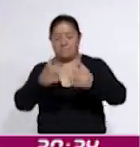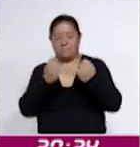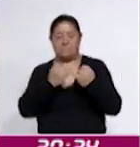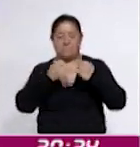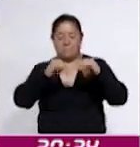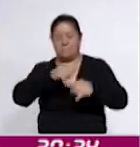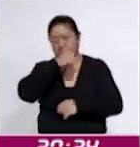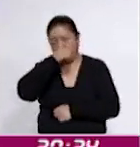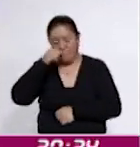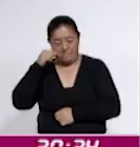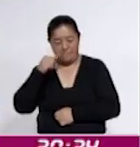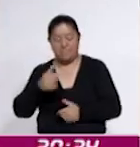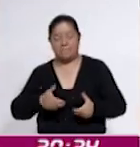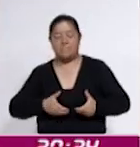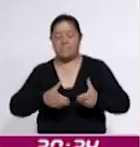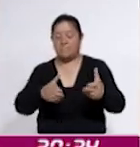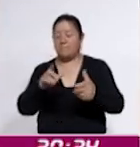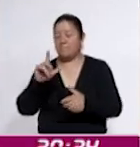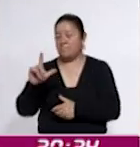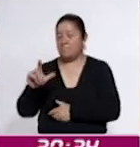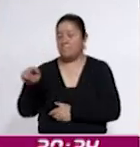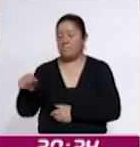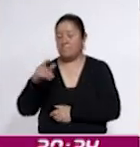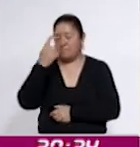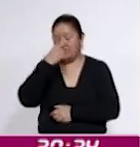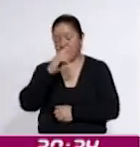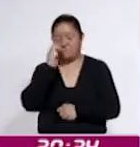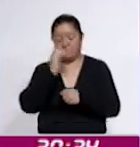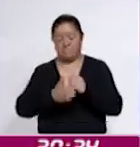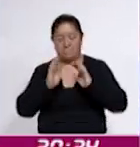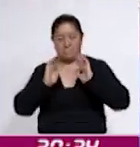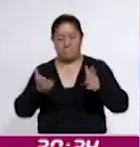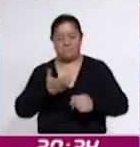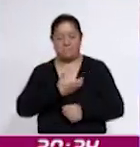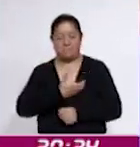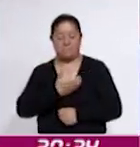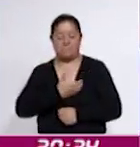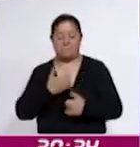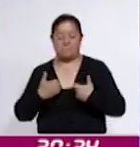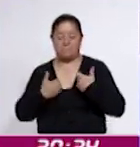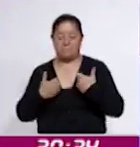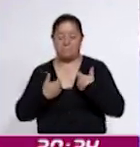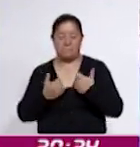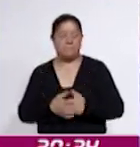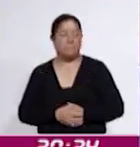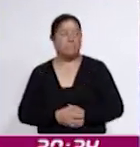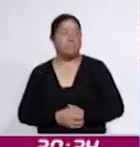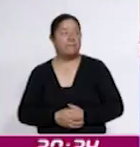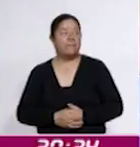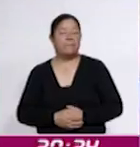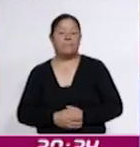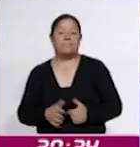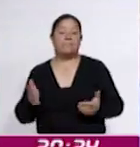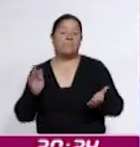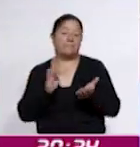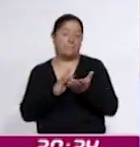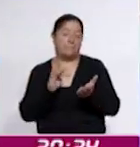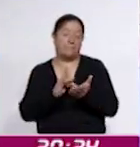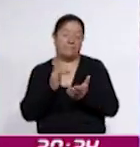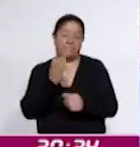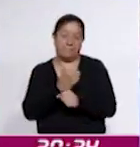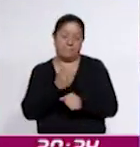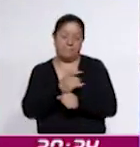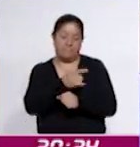Juárez y Calle Lardizabal, para culminar en el Parque de la Juventud. Estoy muy agradecida con los organizadores de este evento.